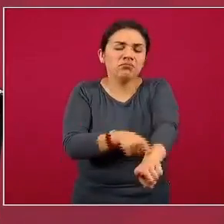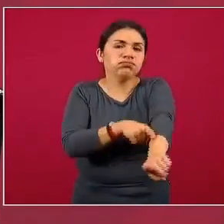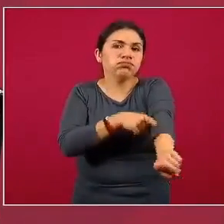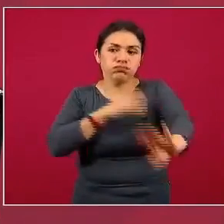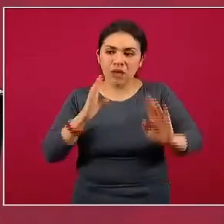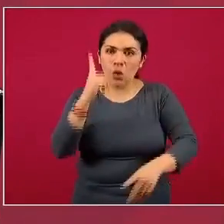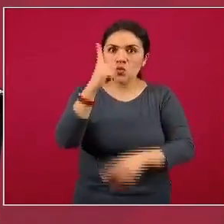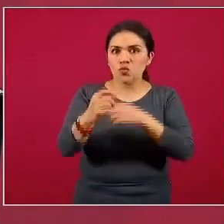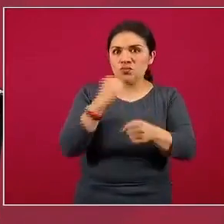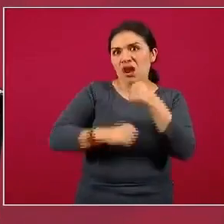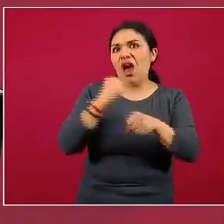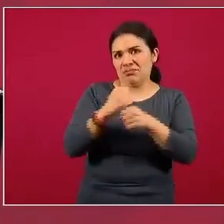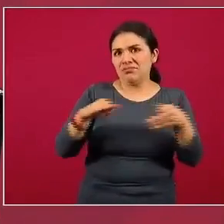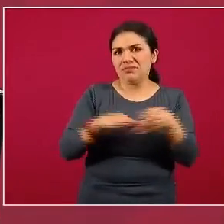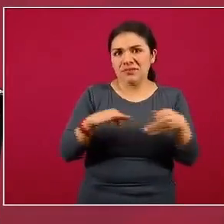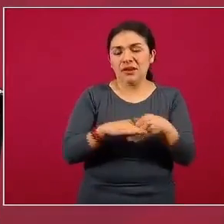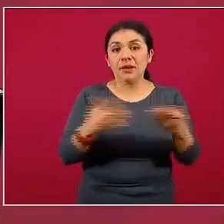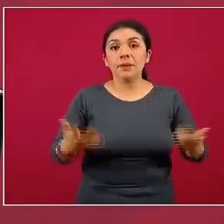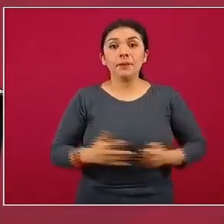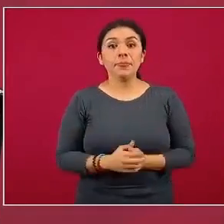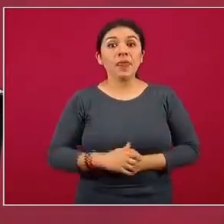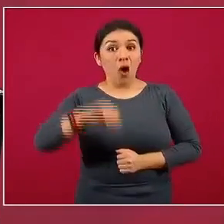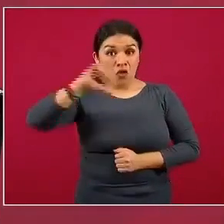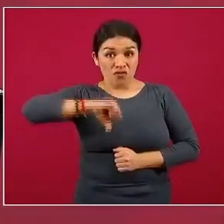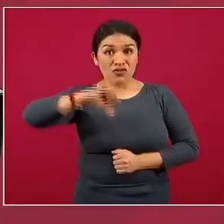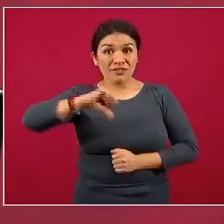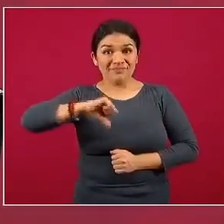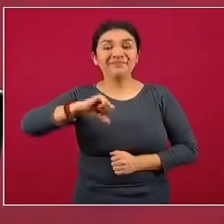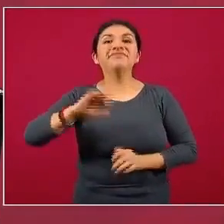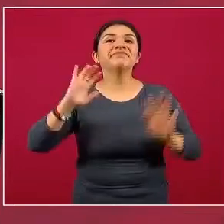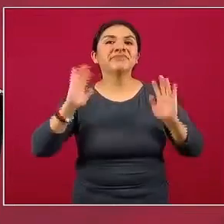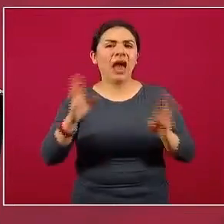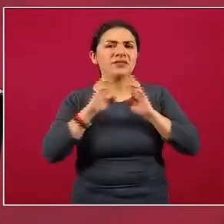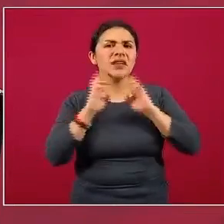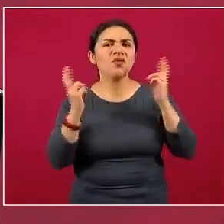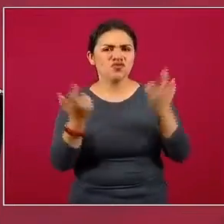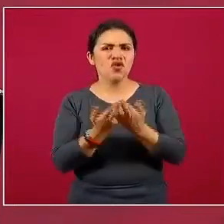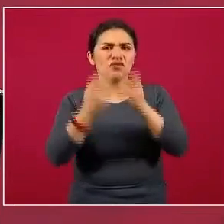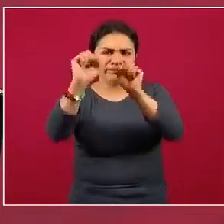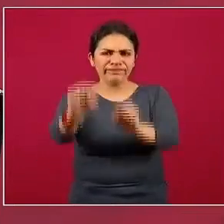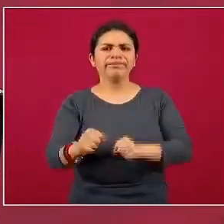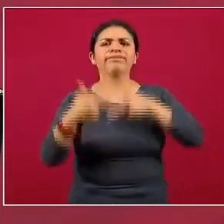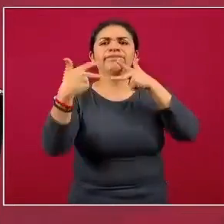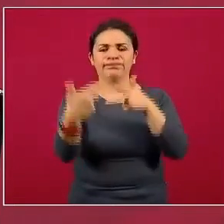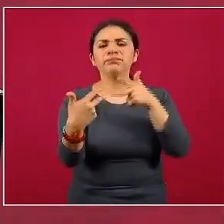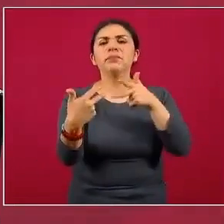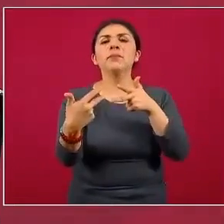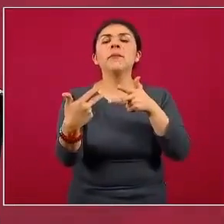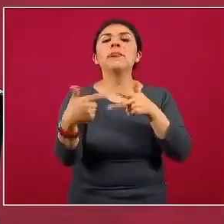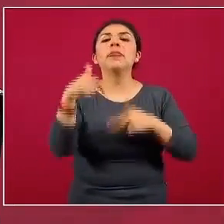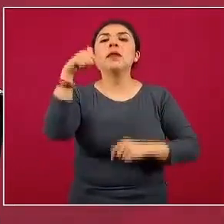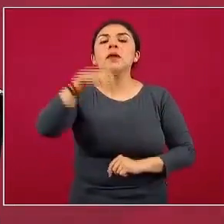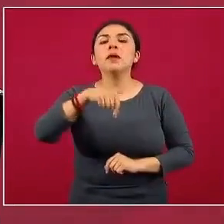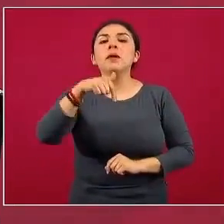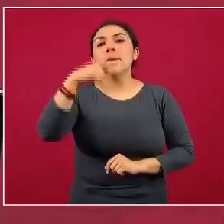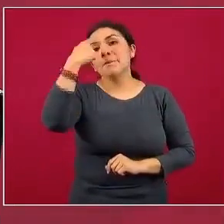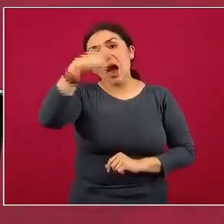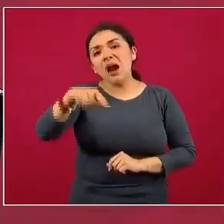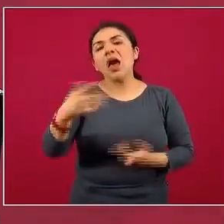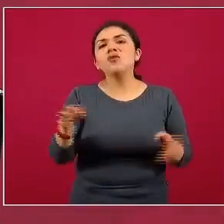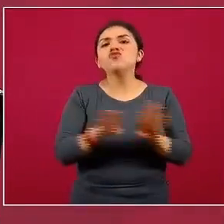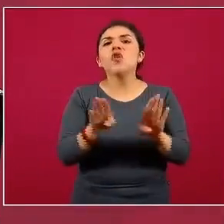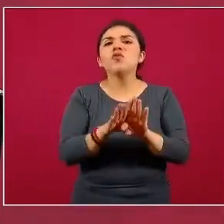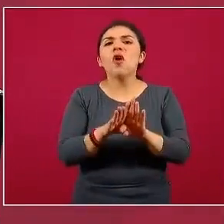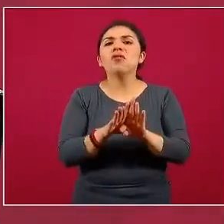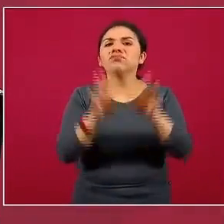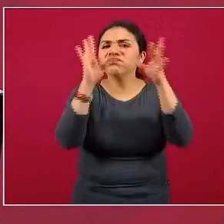del año. Y hoy tuvimos una reunión por videoconferencia para una